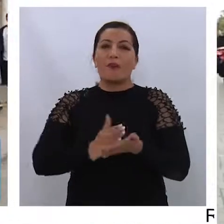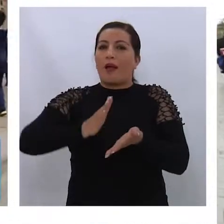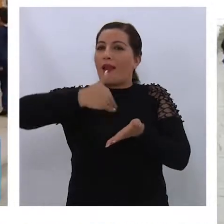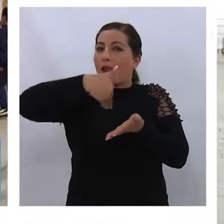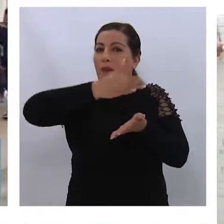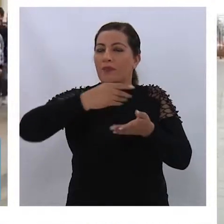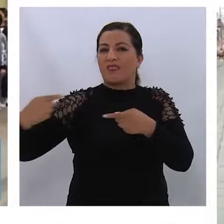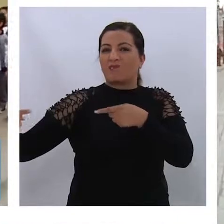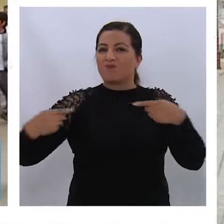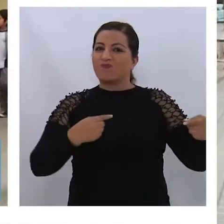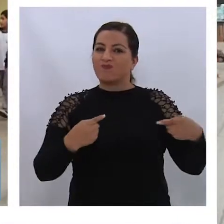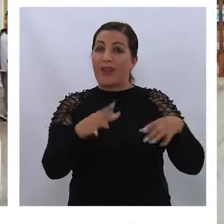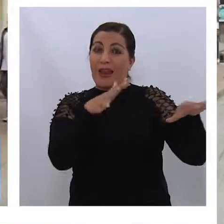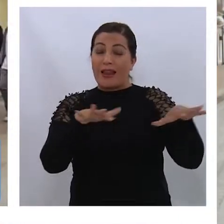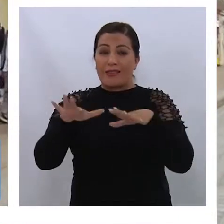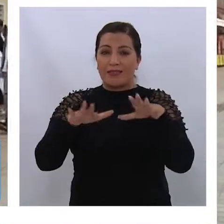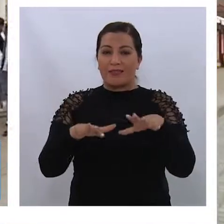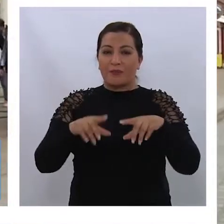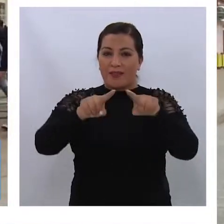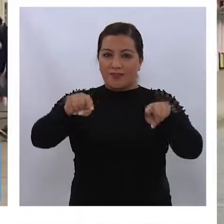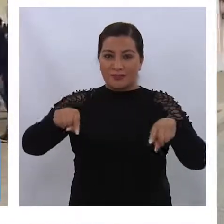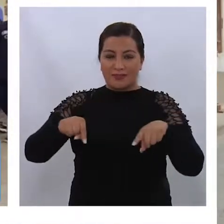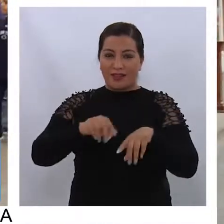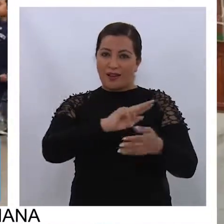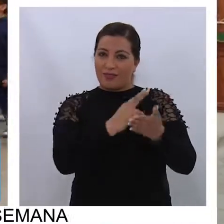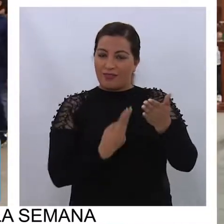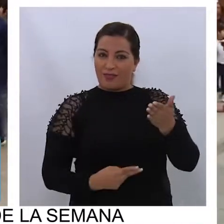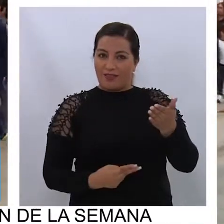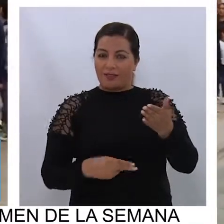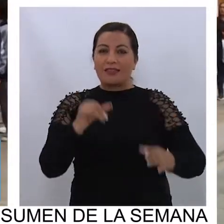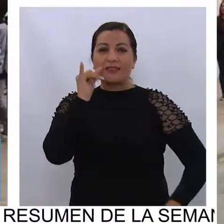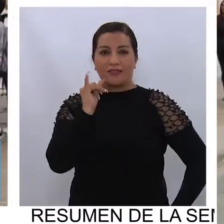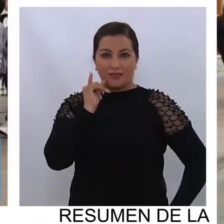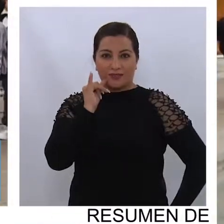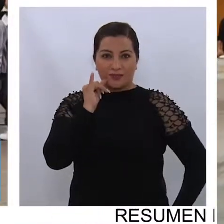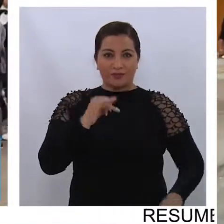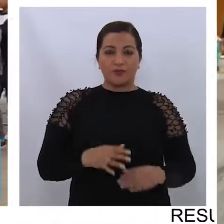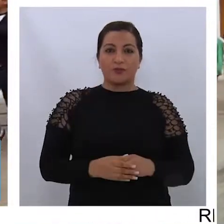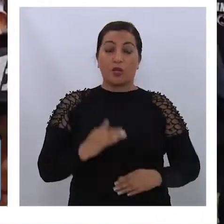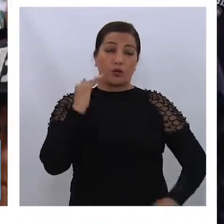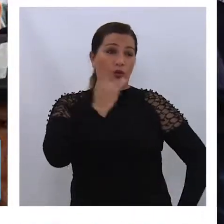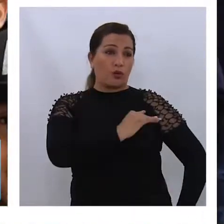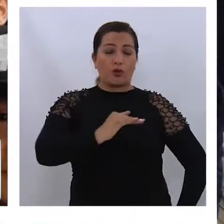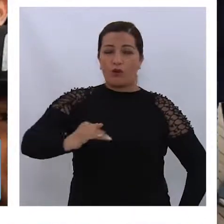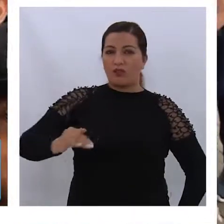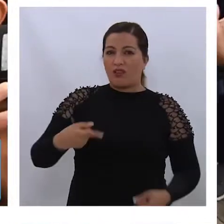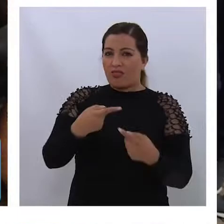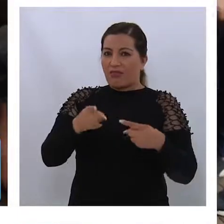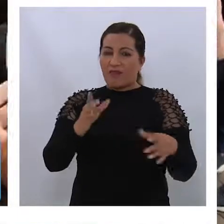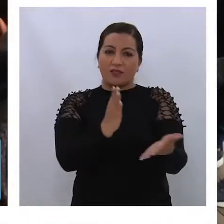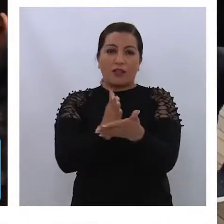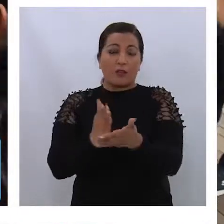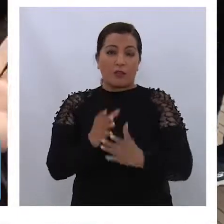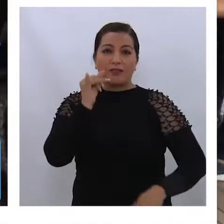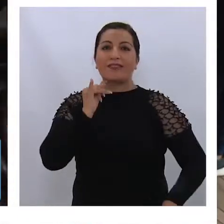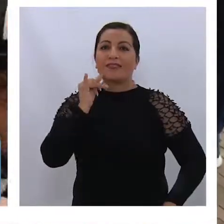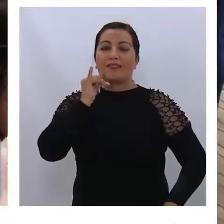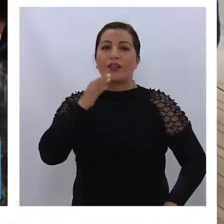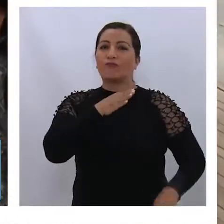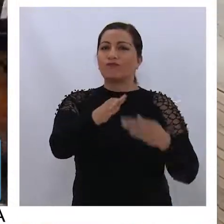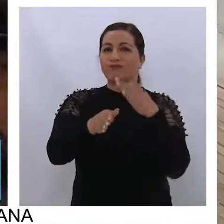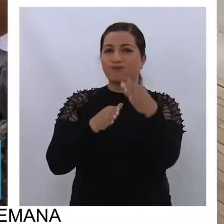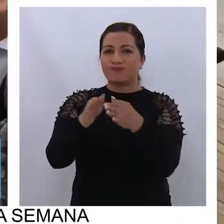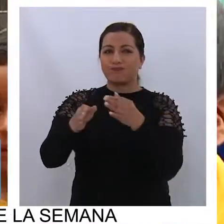pintar la guerra del pacífico en la sala de artes de nuestra ciudad. Los niños de distintos colegios de Iquique